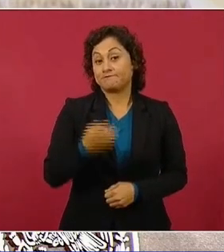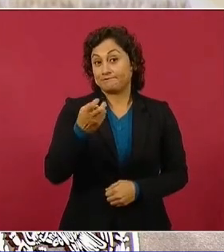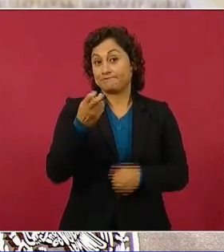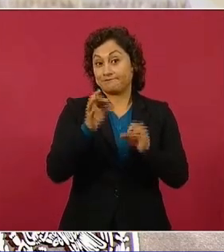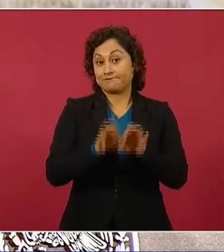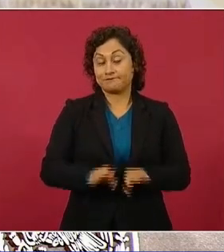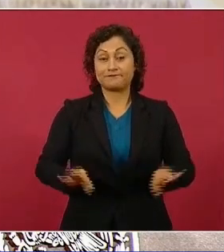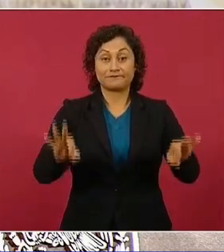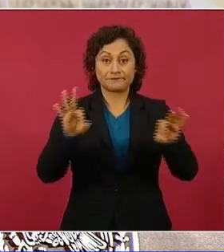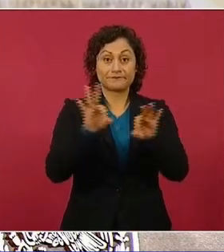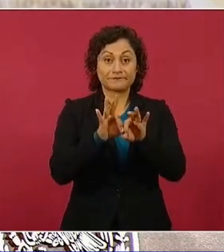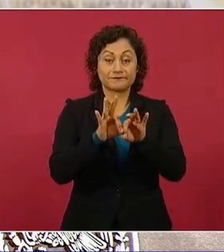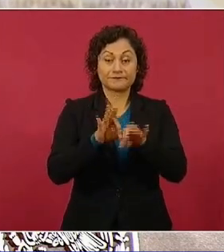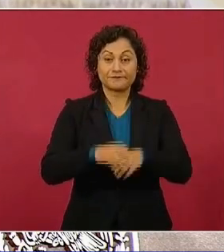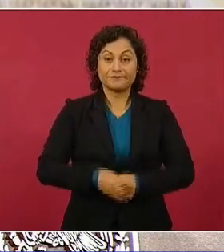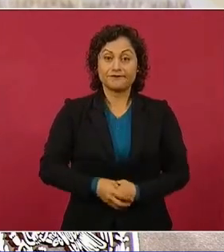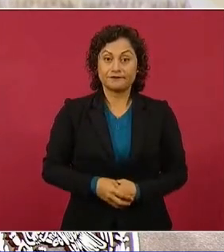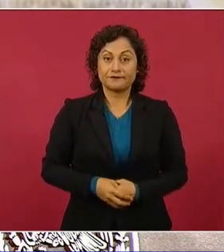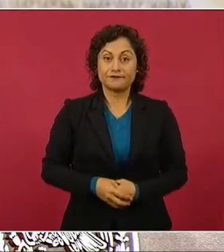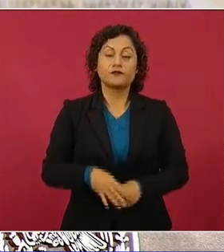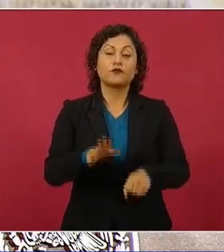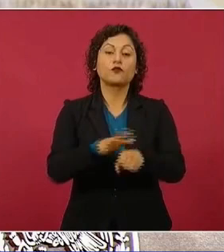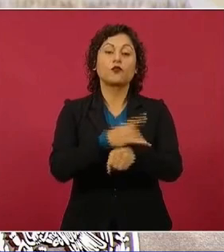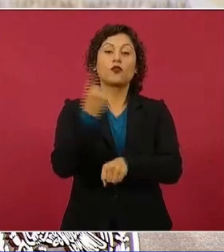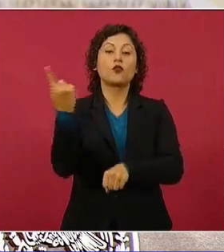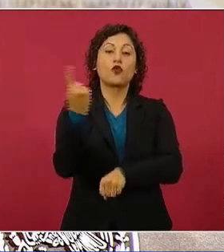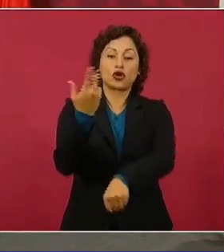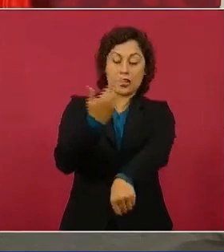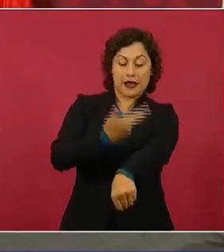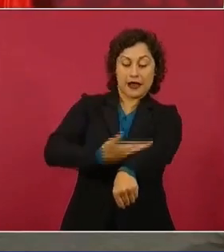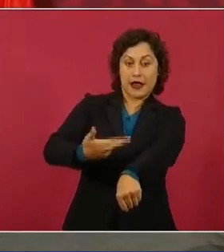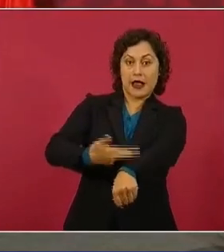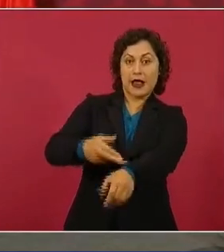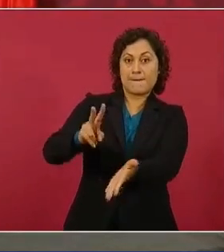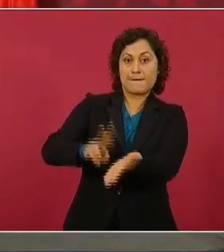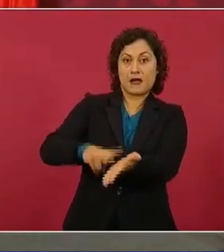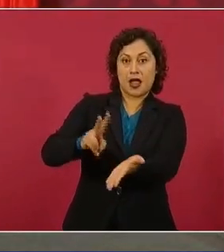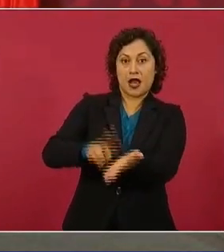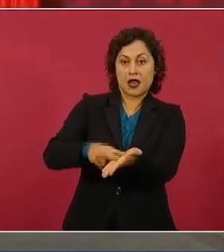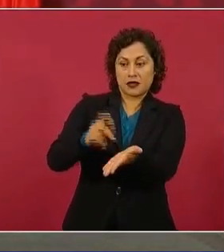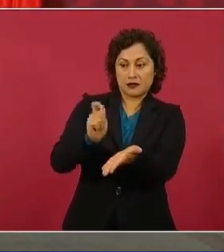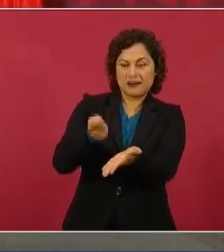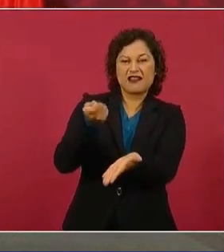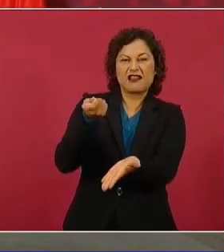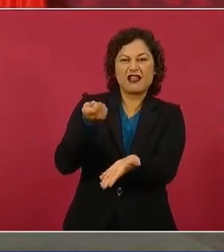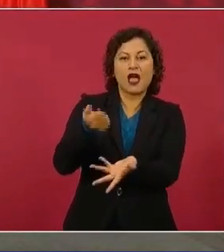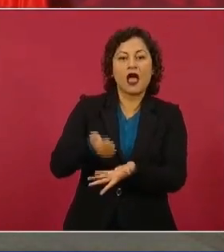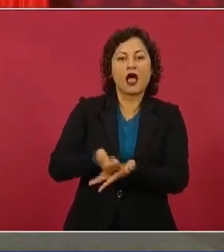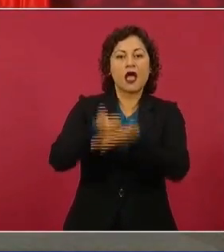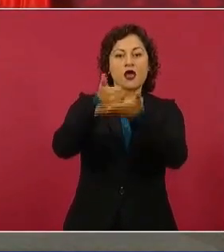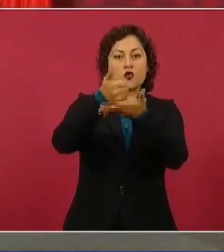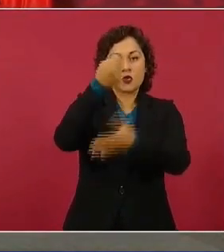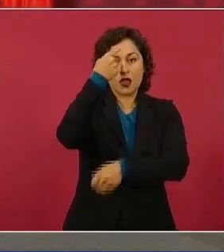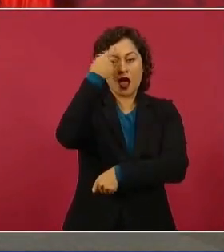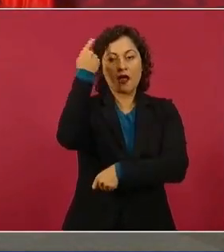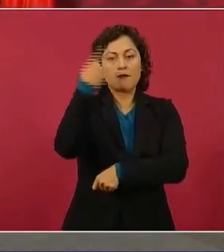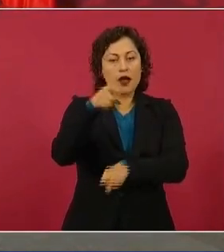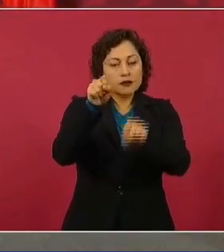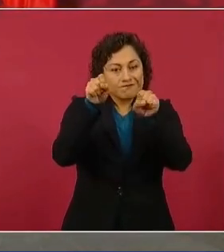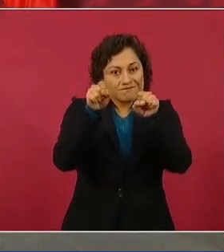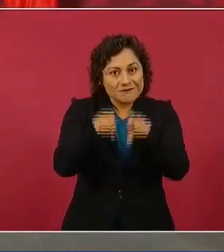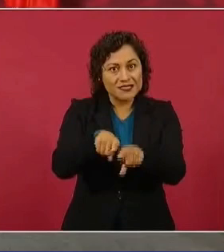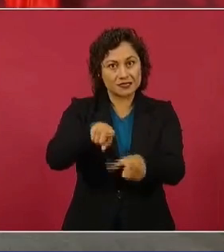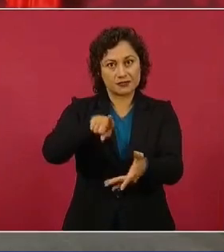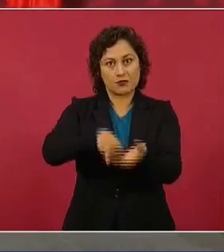que es una cooperación y que queda para beneficio